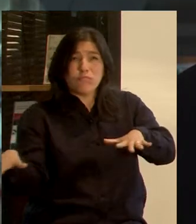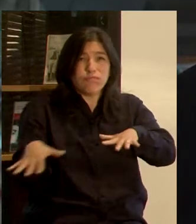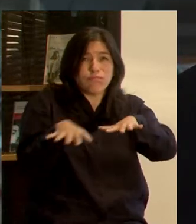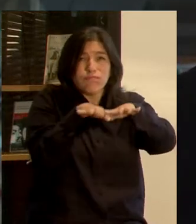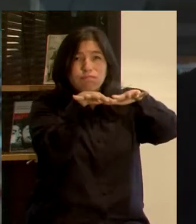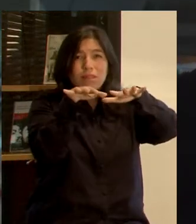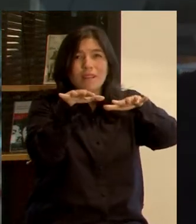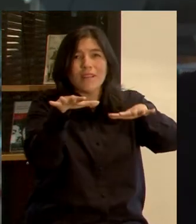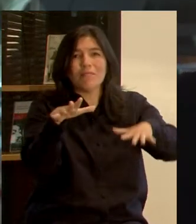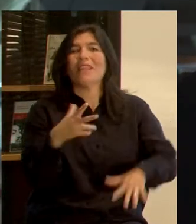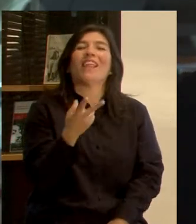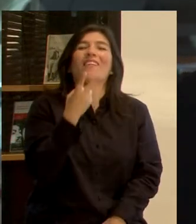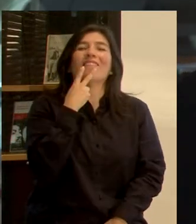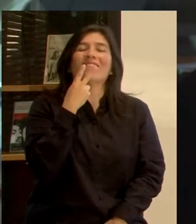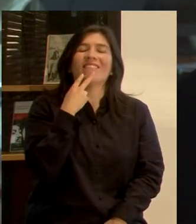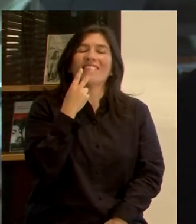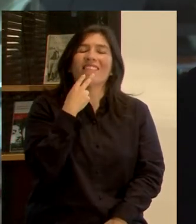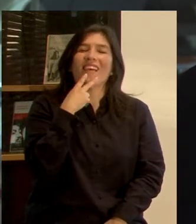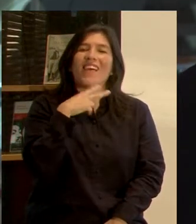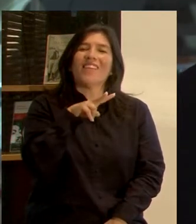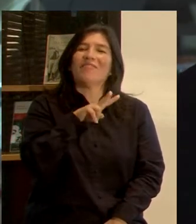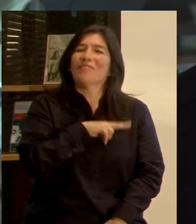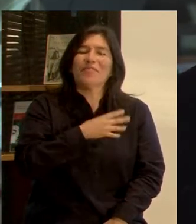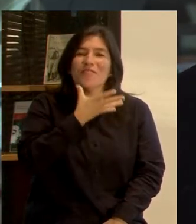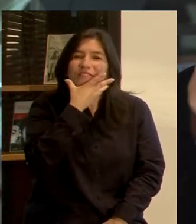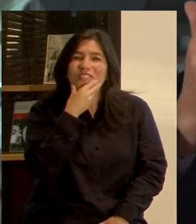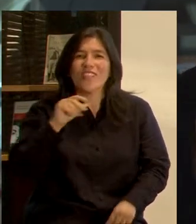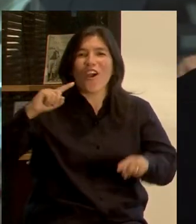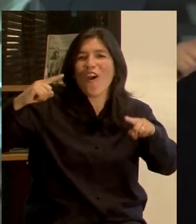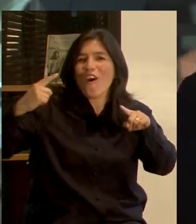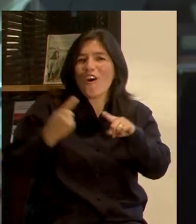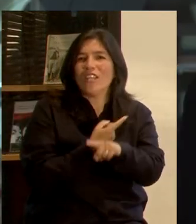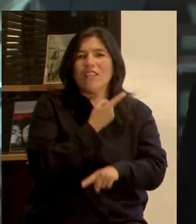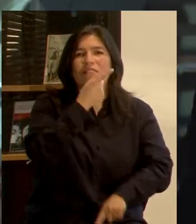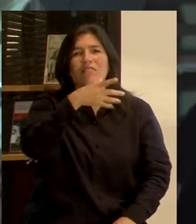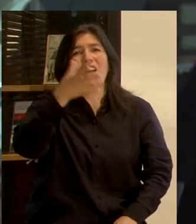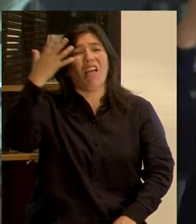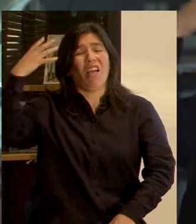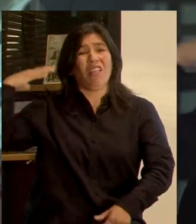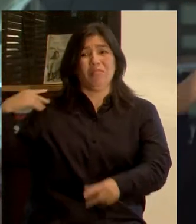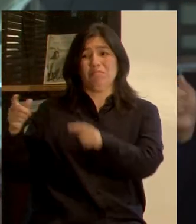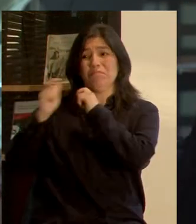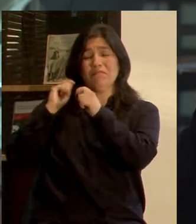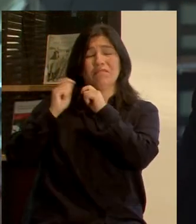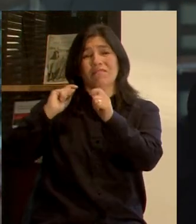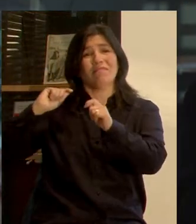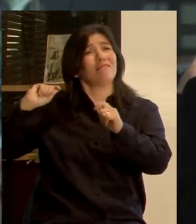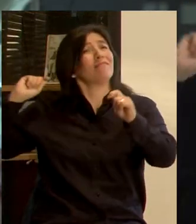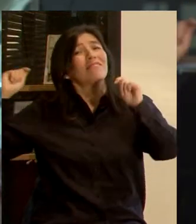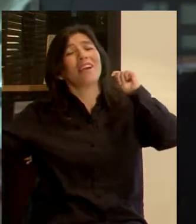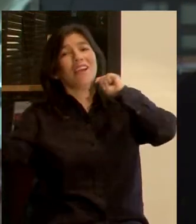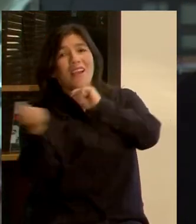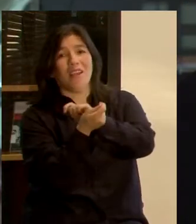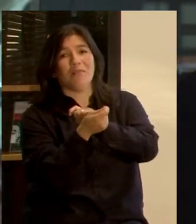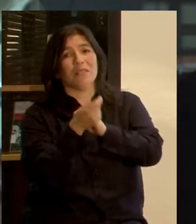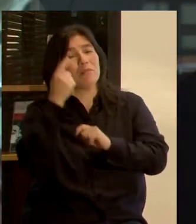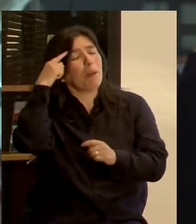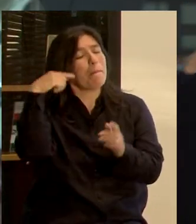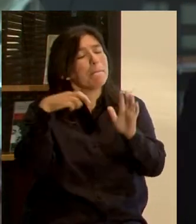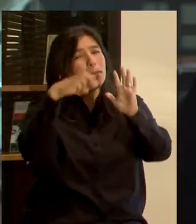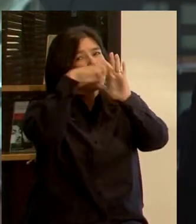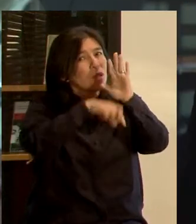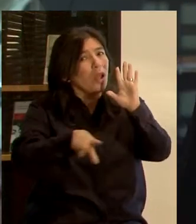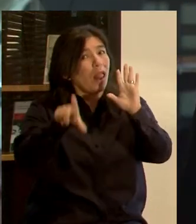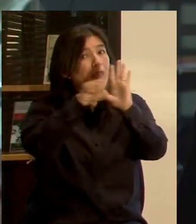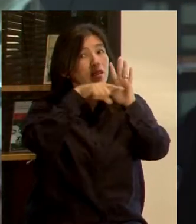sentido a la ciudad y evitar esta migración absurda a las áreas de riesgo. Producimos un proyecto de ley